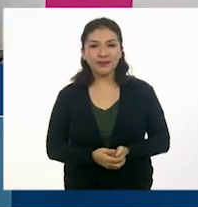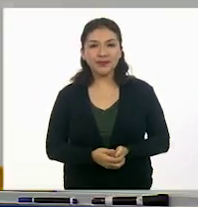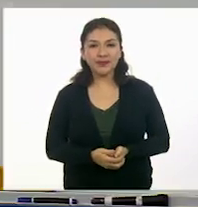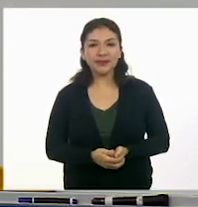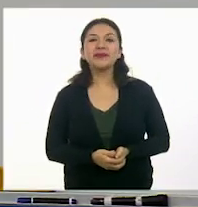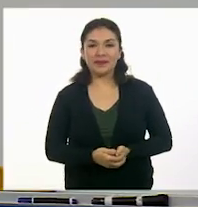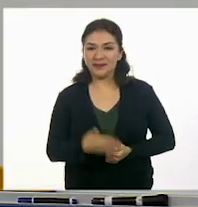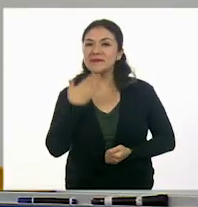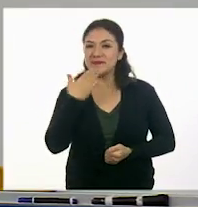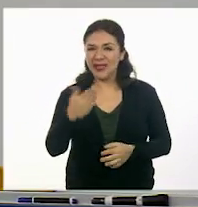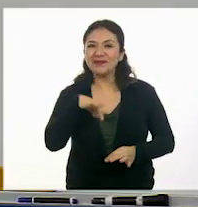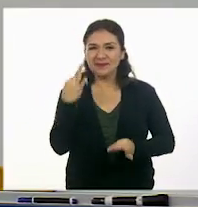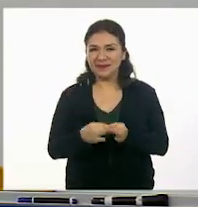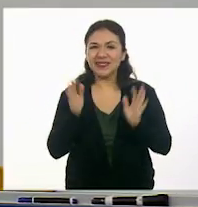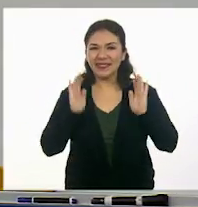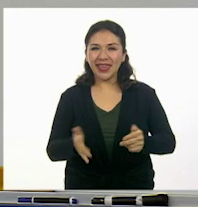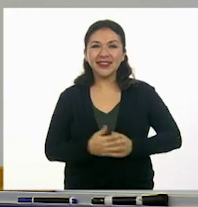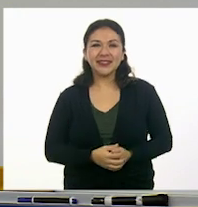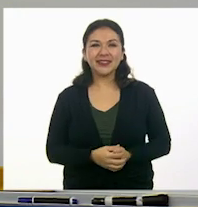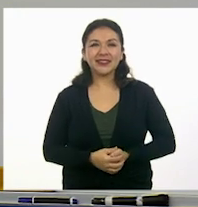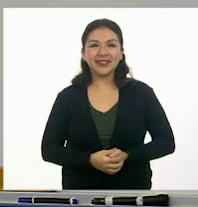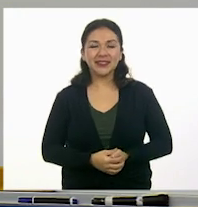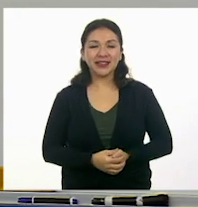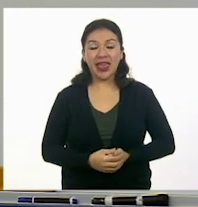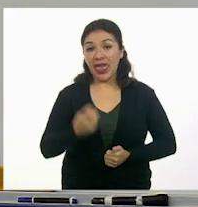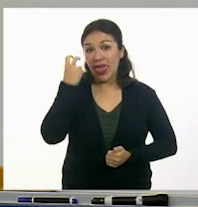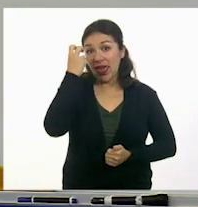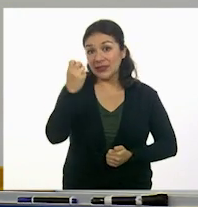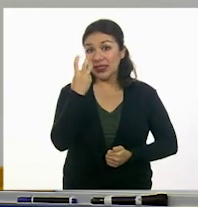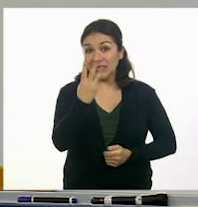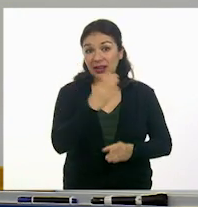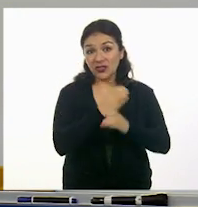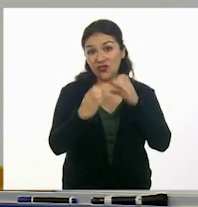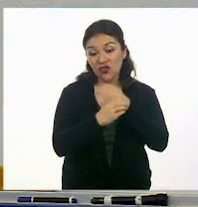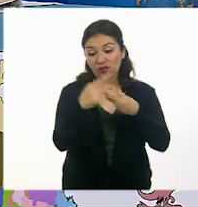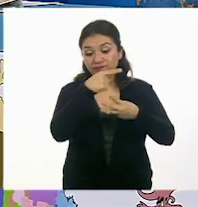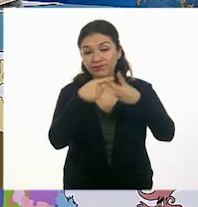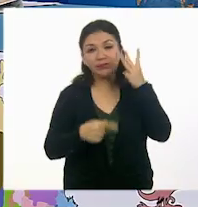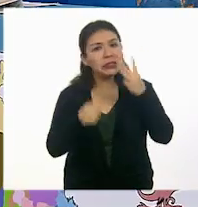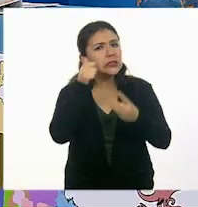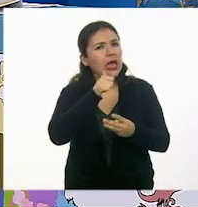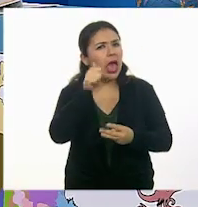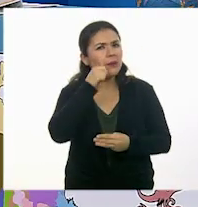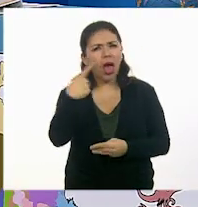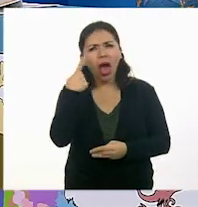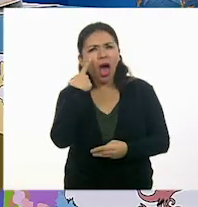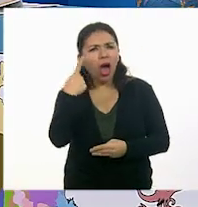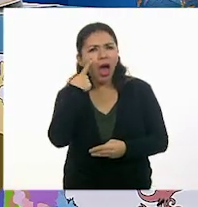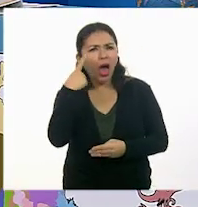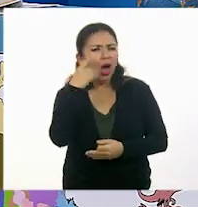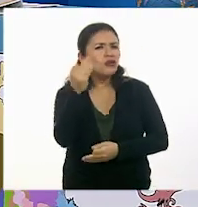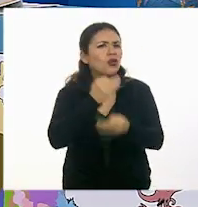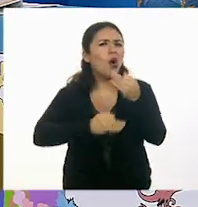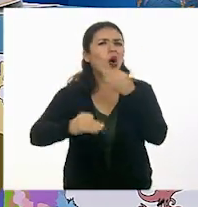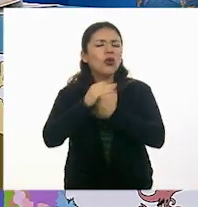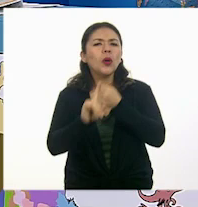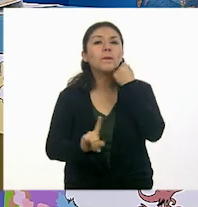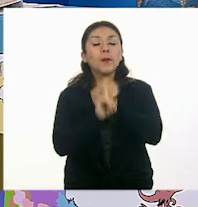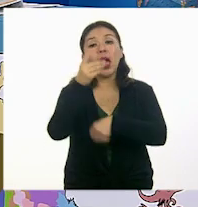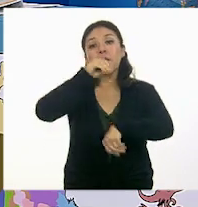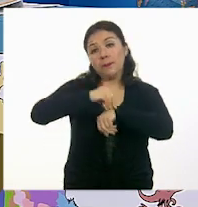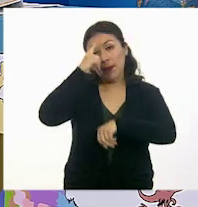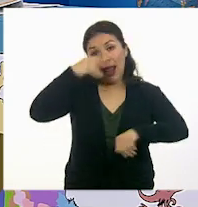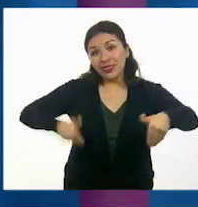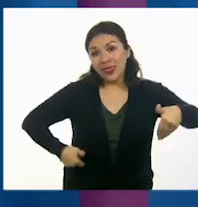Listo. Perfecto. Entonces, estos tres elementos siempre van a estar presentes en toda situación teatral.